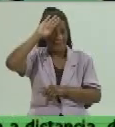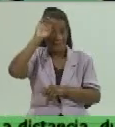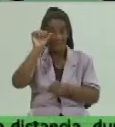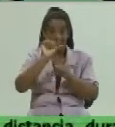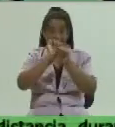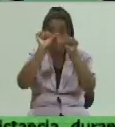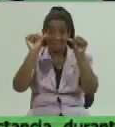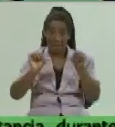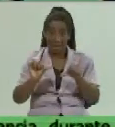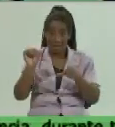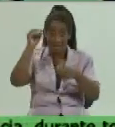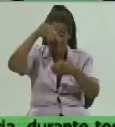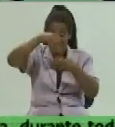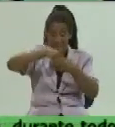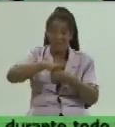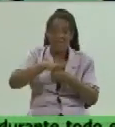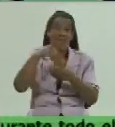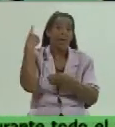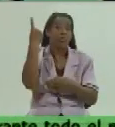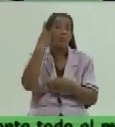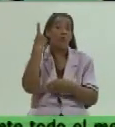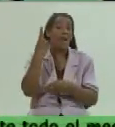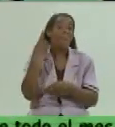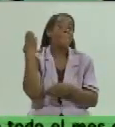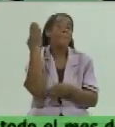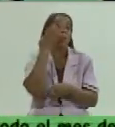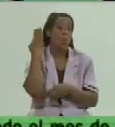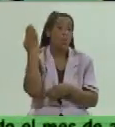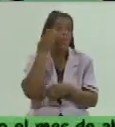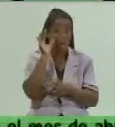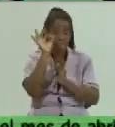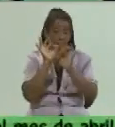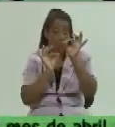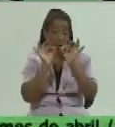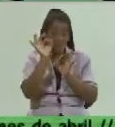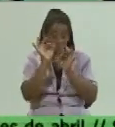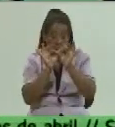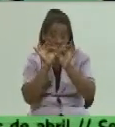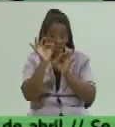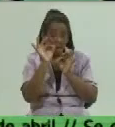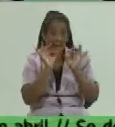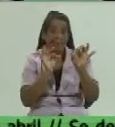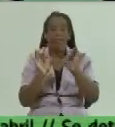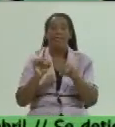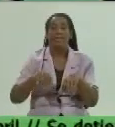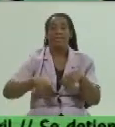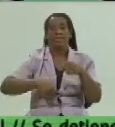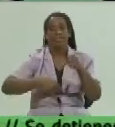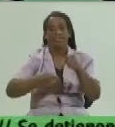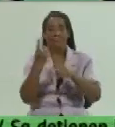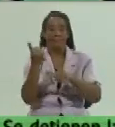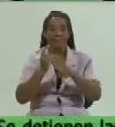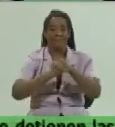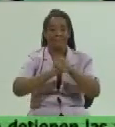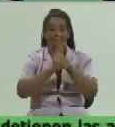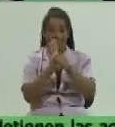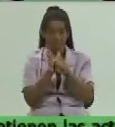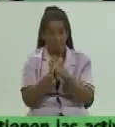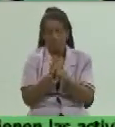laboratorio del país de biología molecular, en este enfrentamiento a la pandemia. Y está claro que